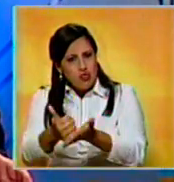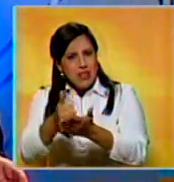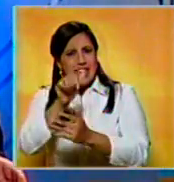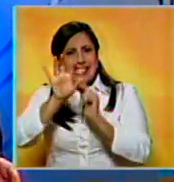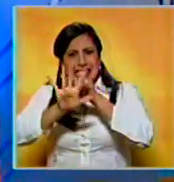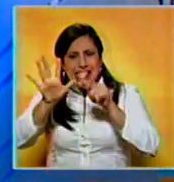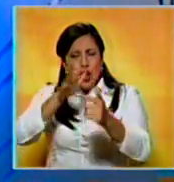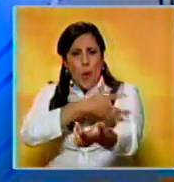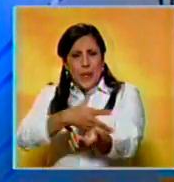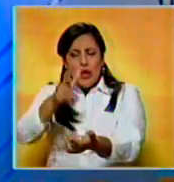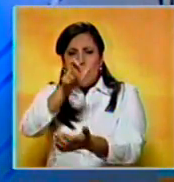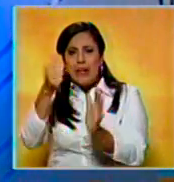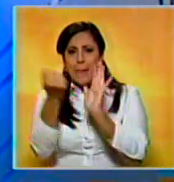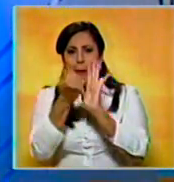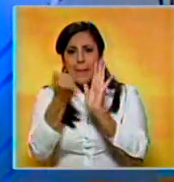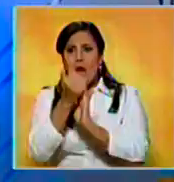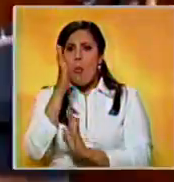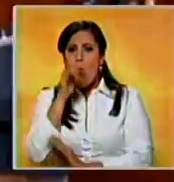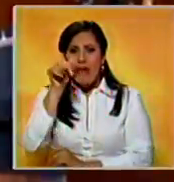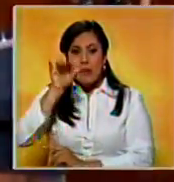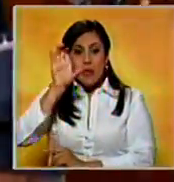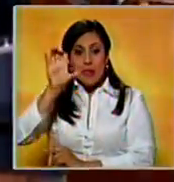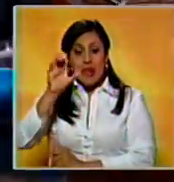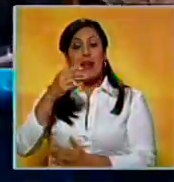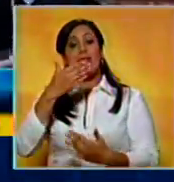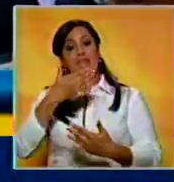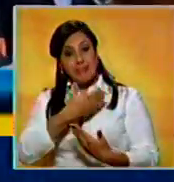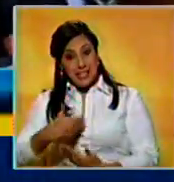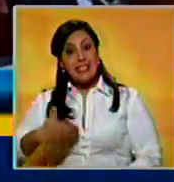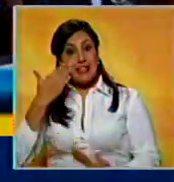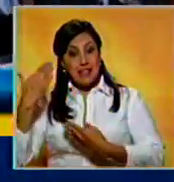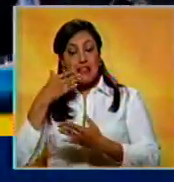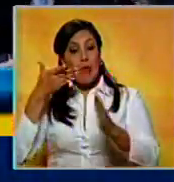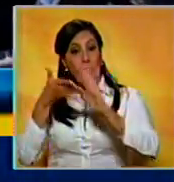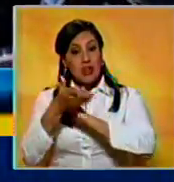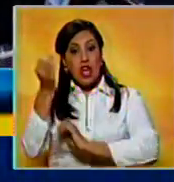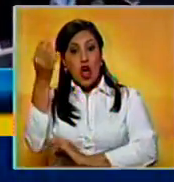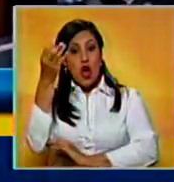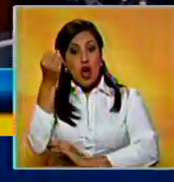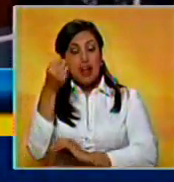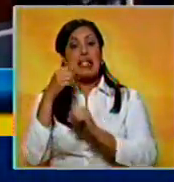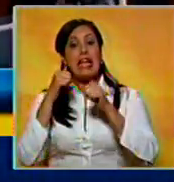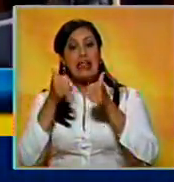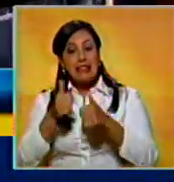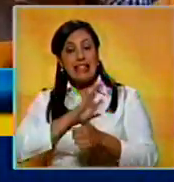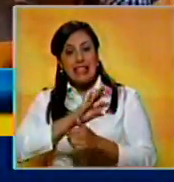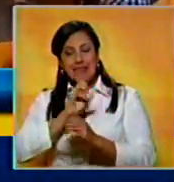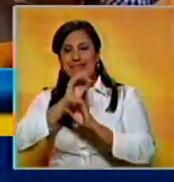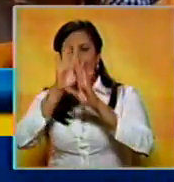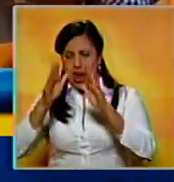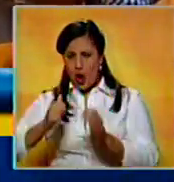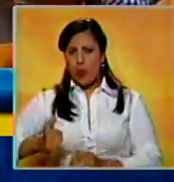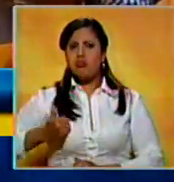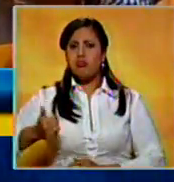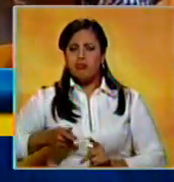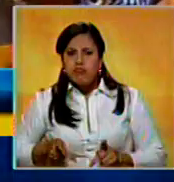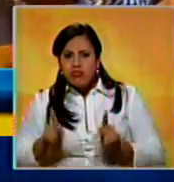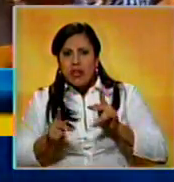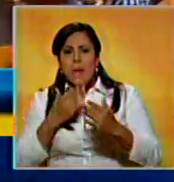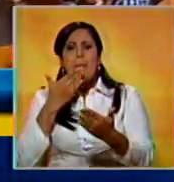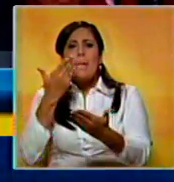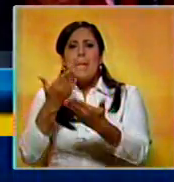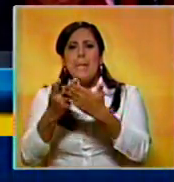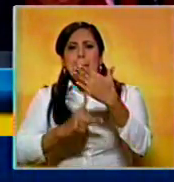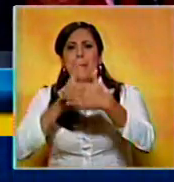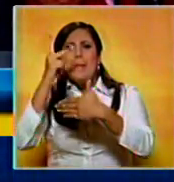a 5 millones de indocumentados en ese país. El mandatario estadounidense señaló que el Congreso había tenido suficiente oportunidad de proponer un